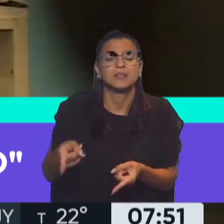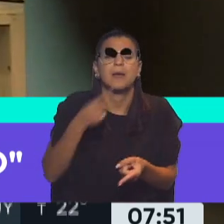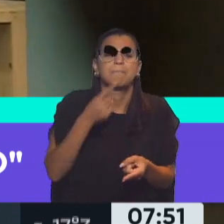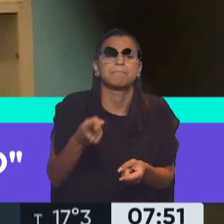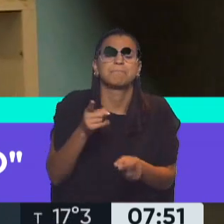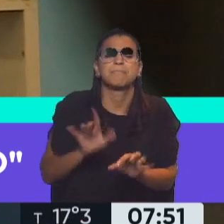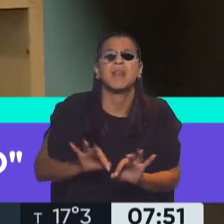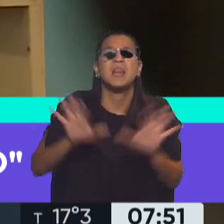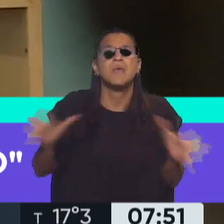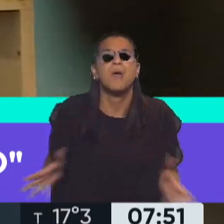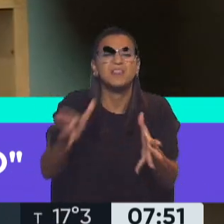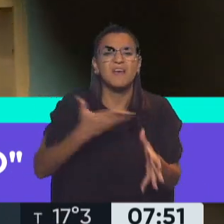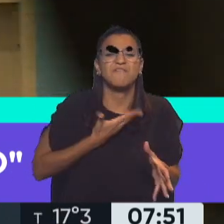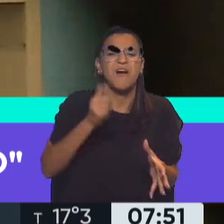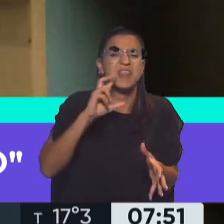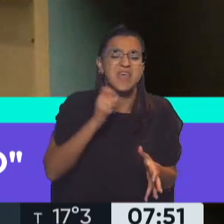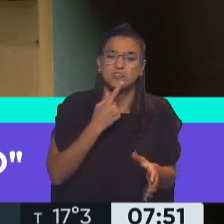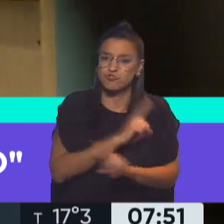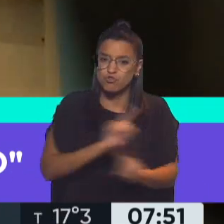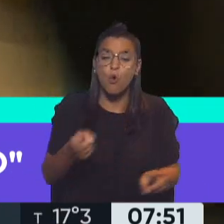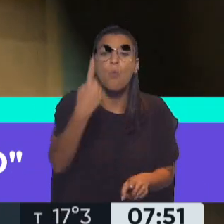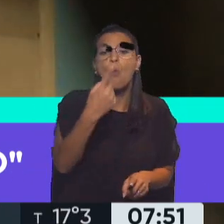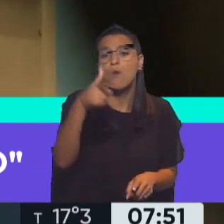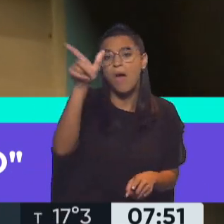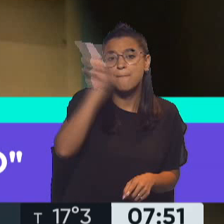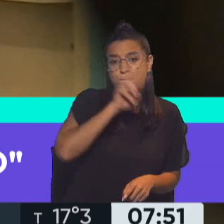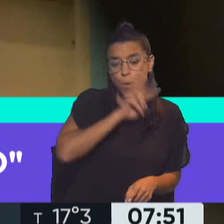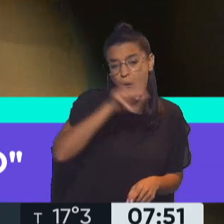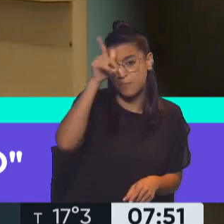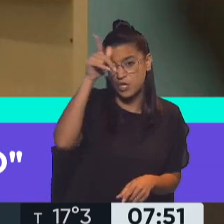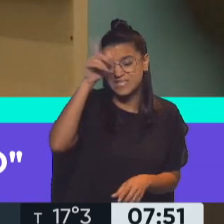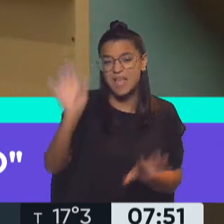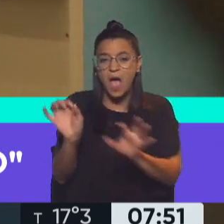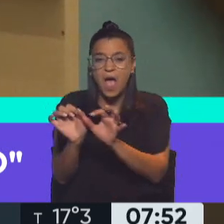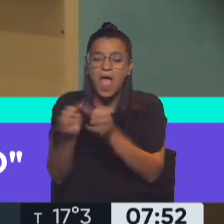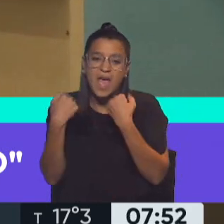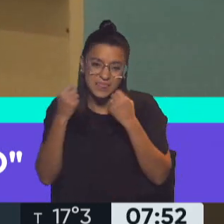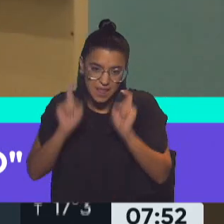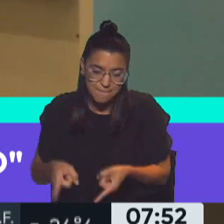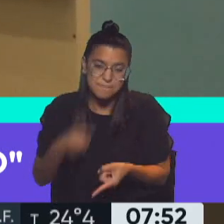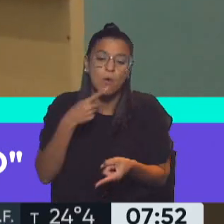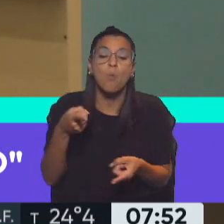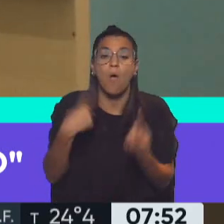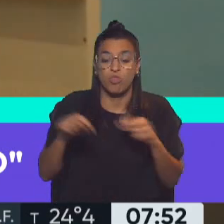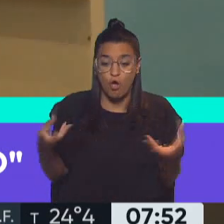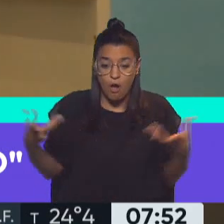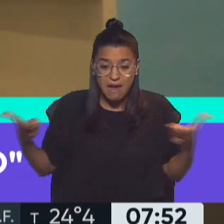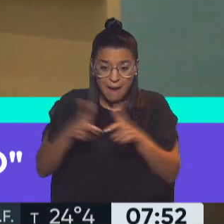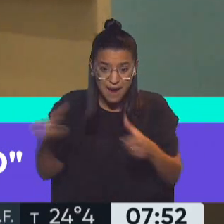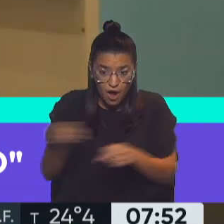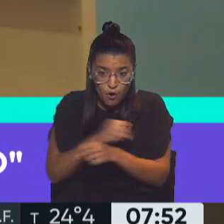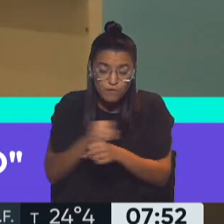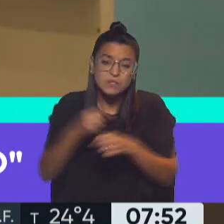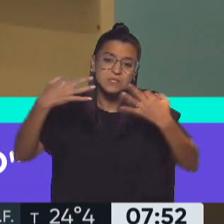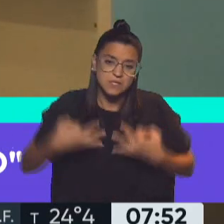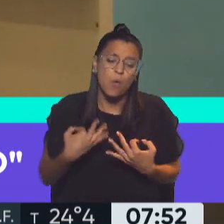escarcelación de Farinia, que es una de las mujeres policías que cubrió. Una vez que la Cámara confirme, seguramente haremos la